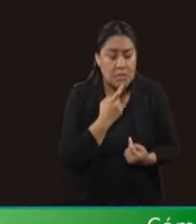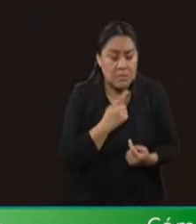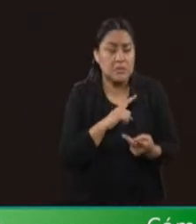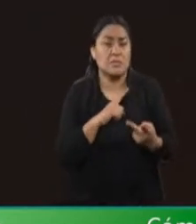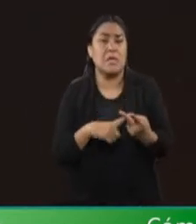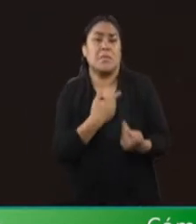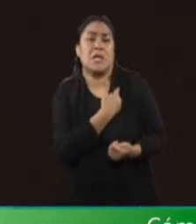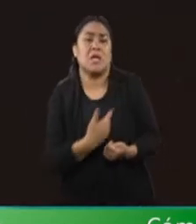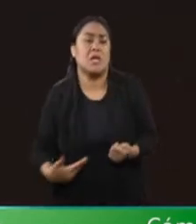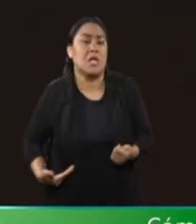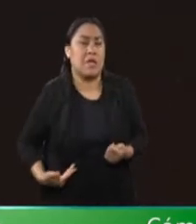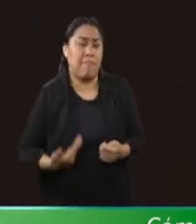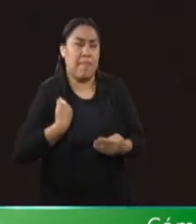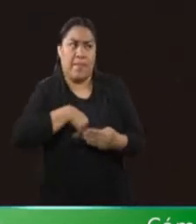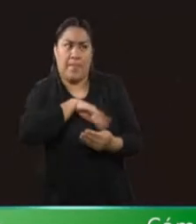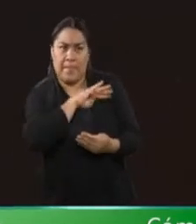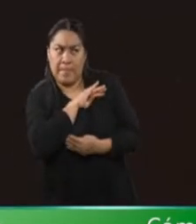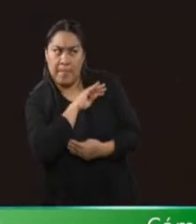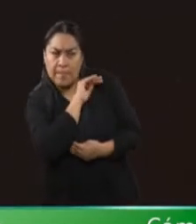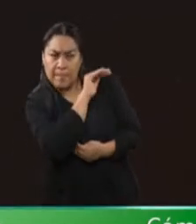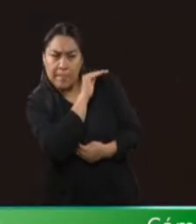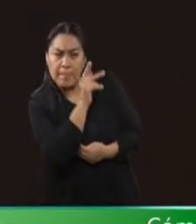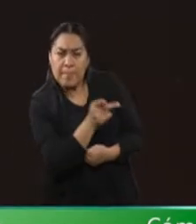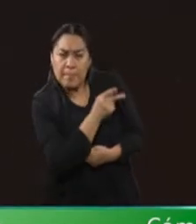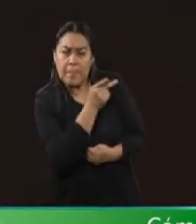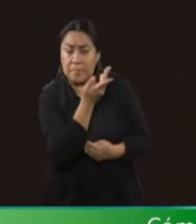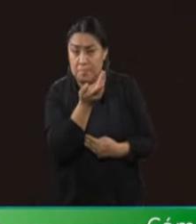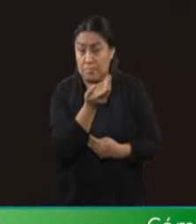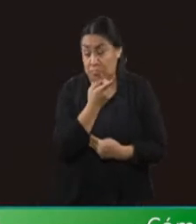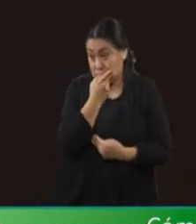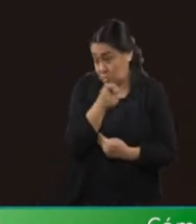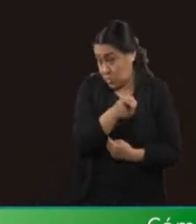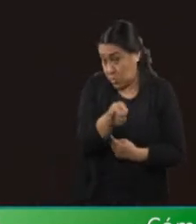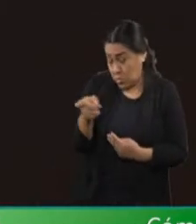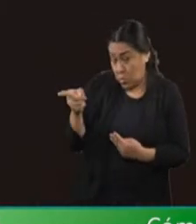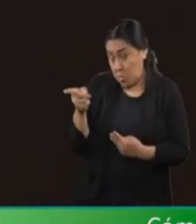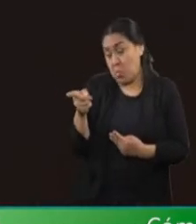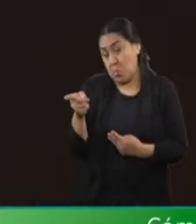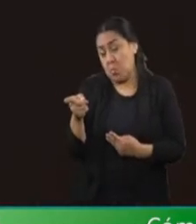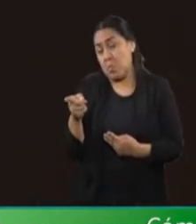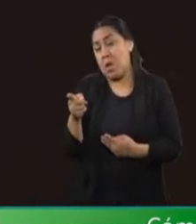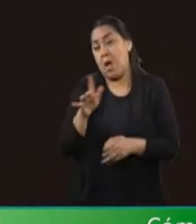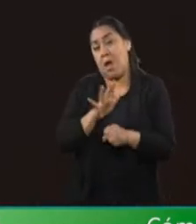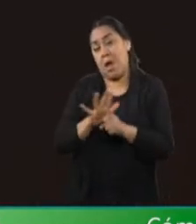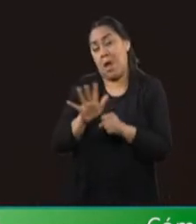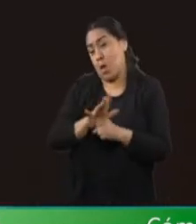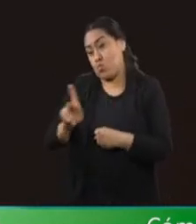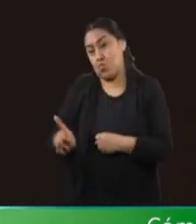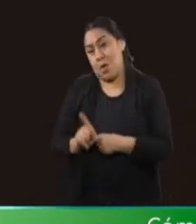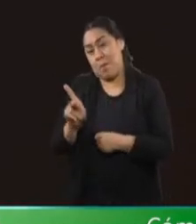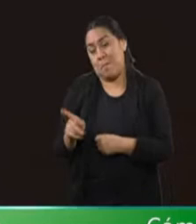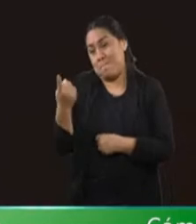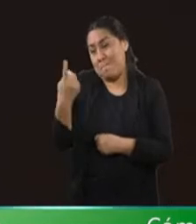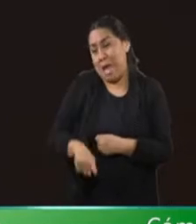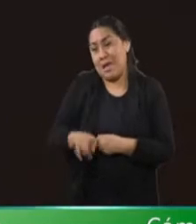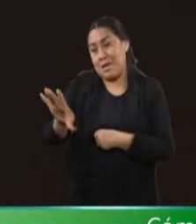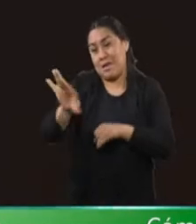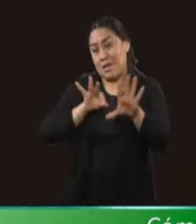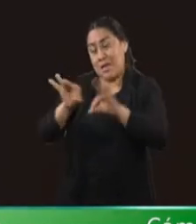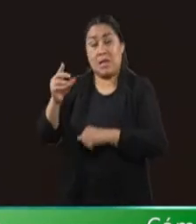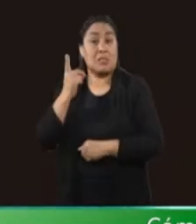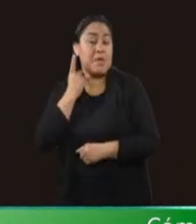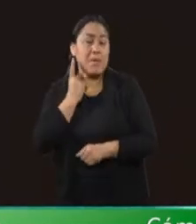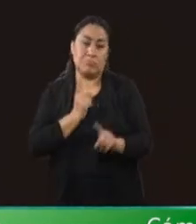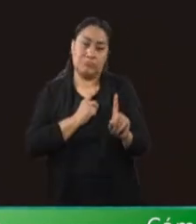presidenta de la República y reiterarles que ustedes dicen que les dio la representación el pueblo, no, la